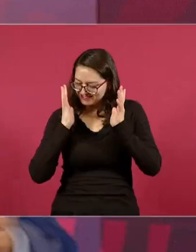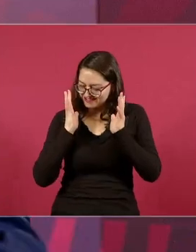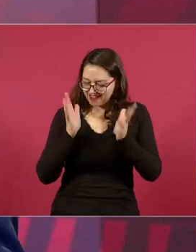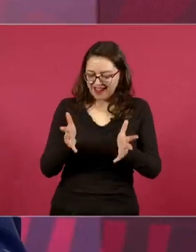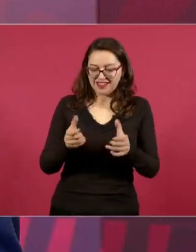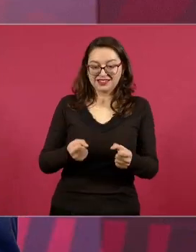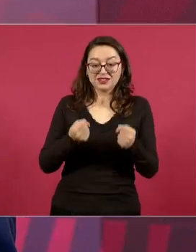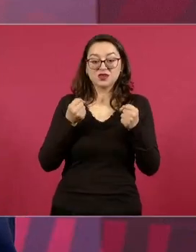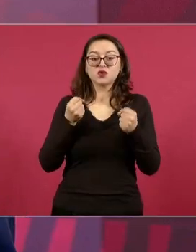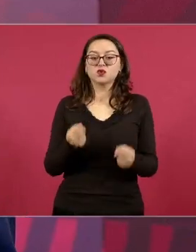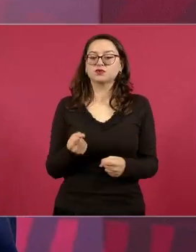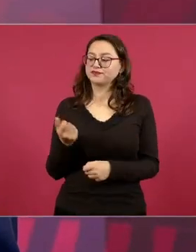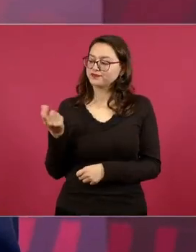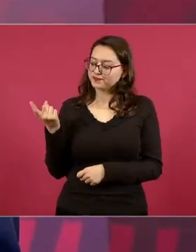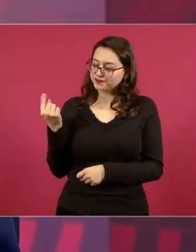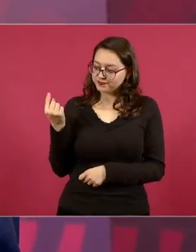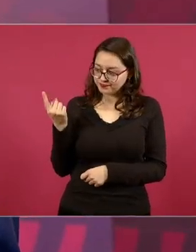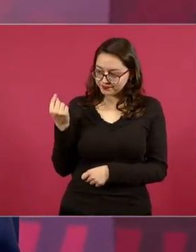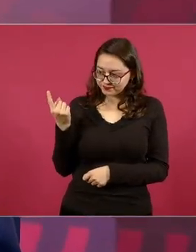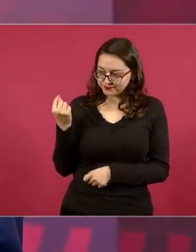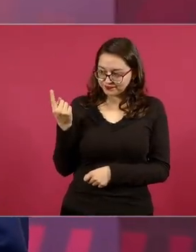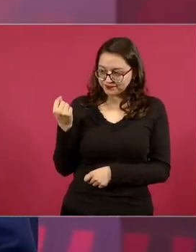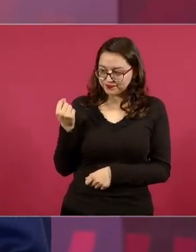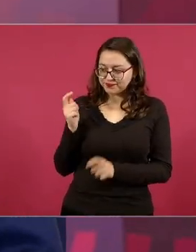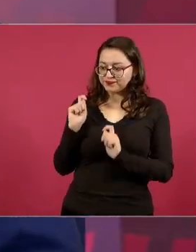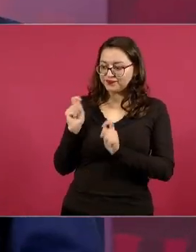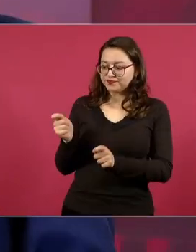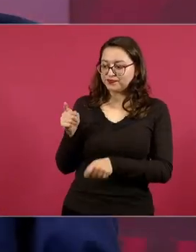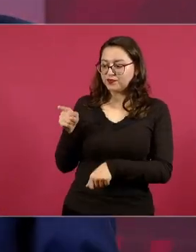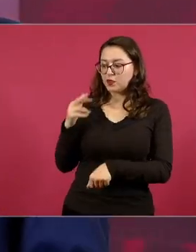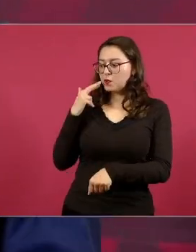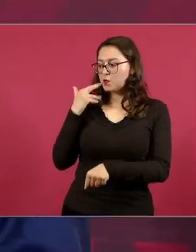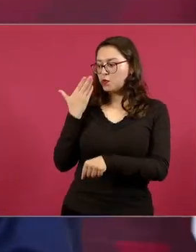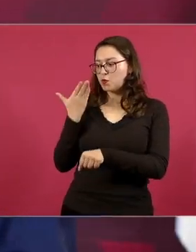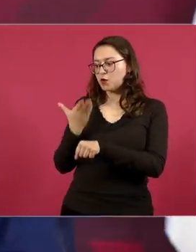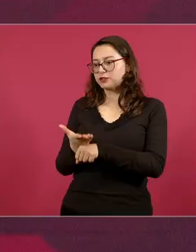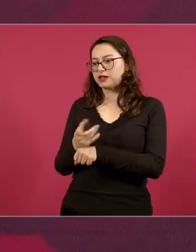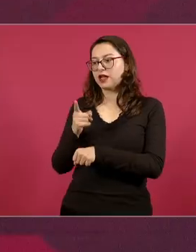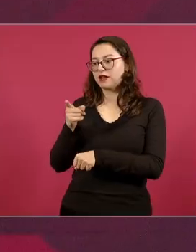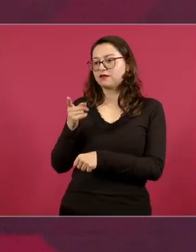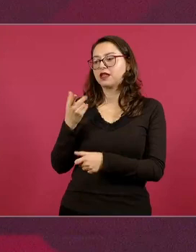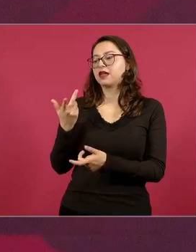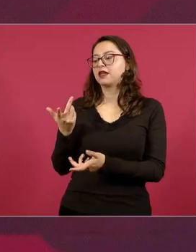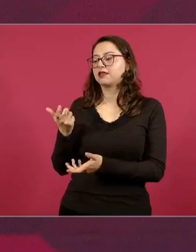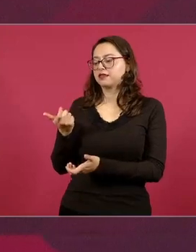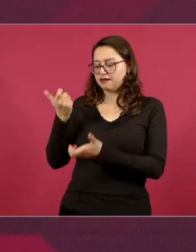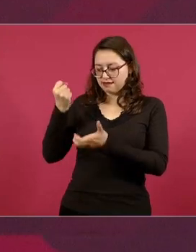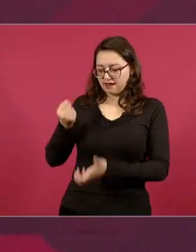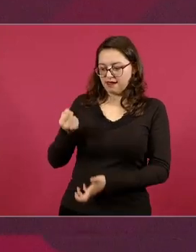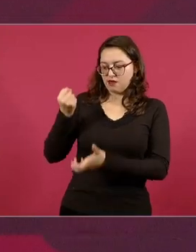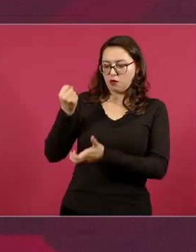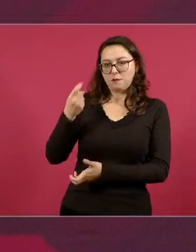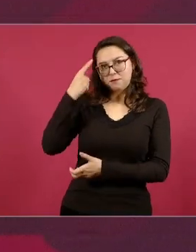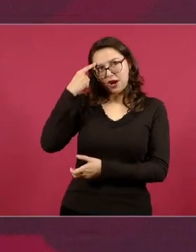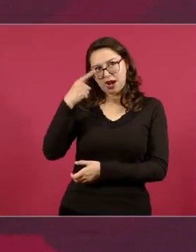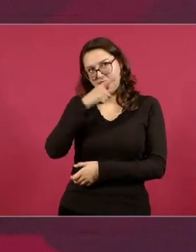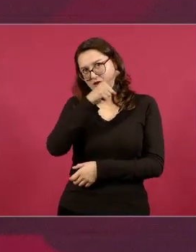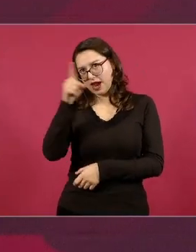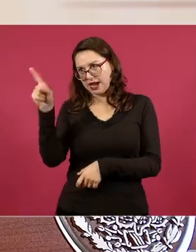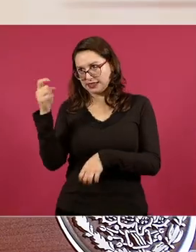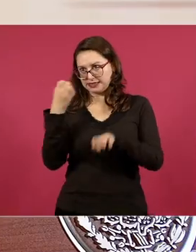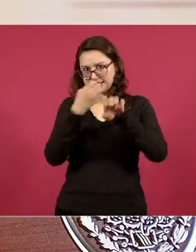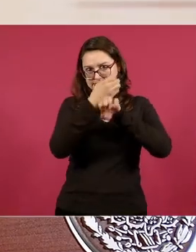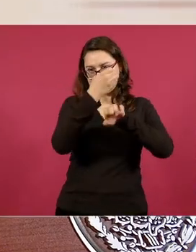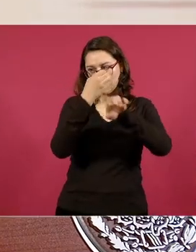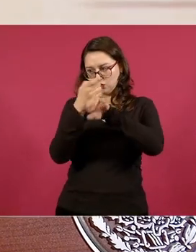y vas a ser el encargado de entregar las participaciones federales a los estados y a